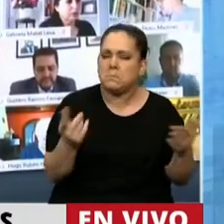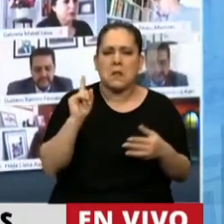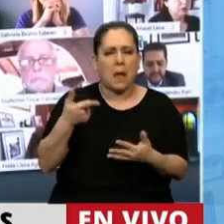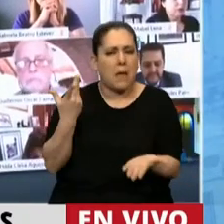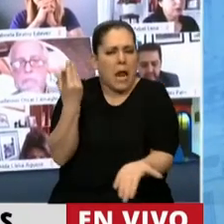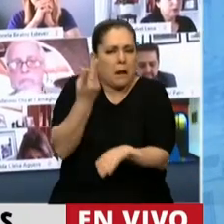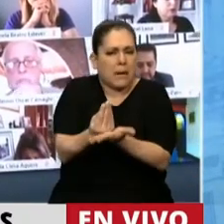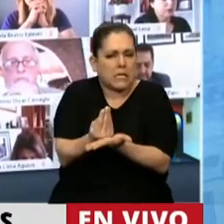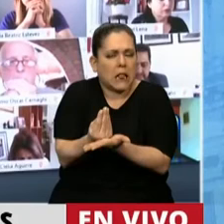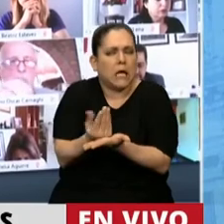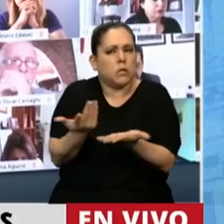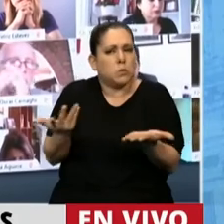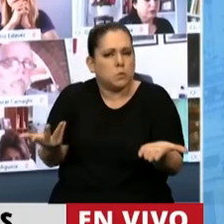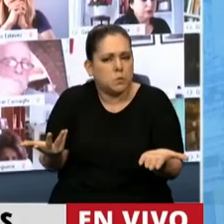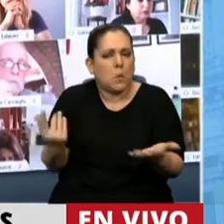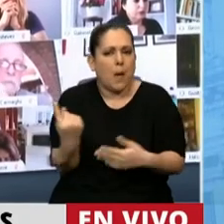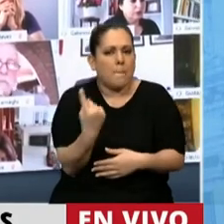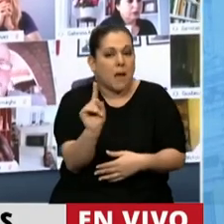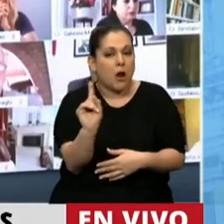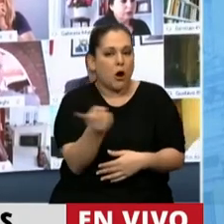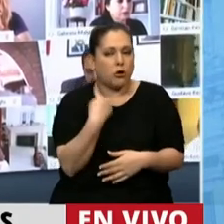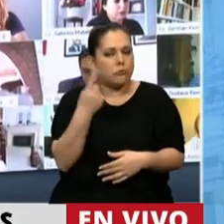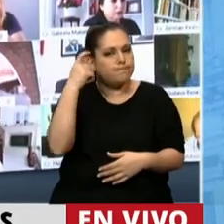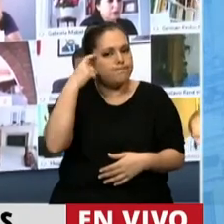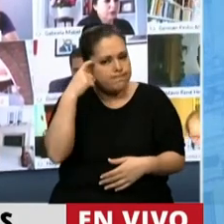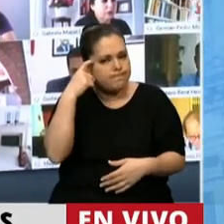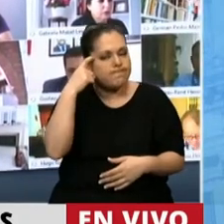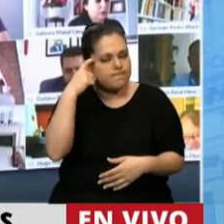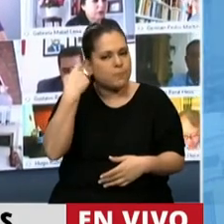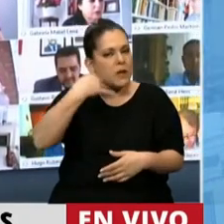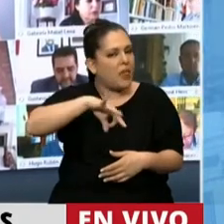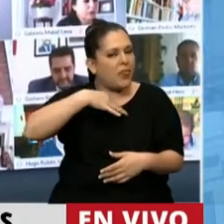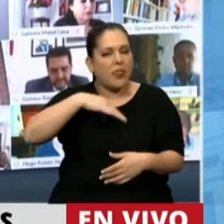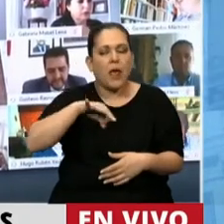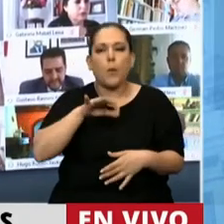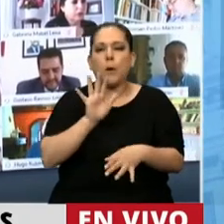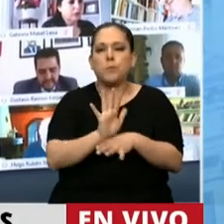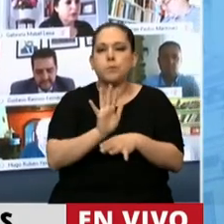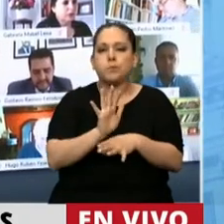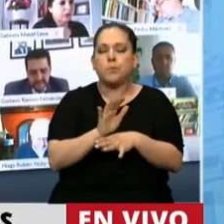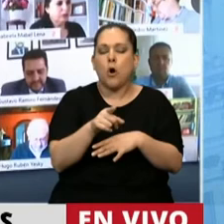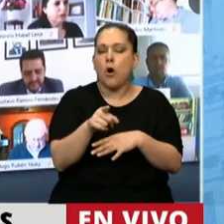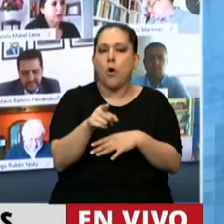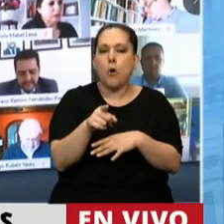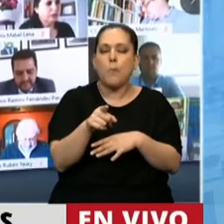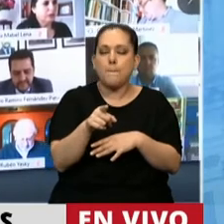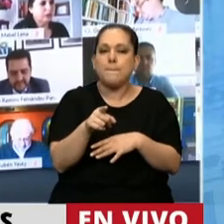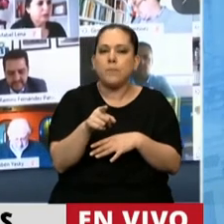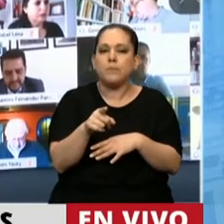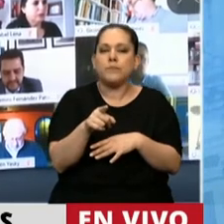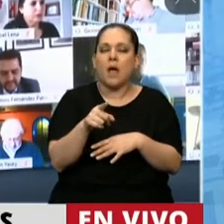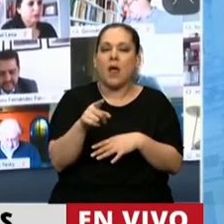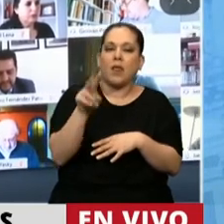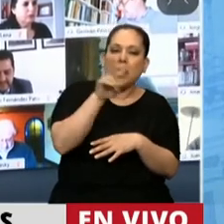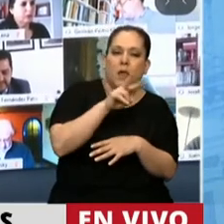representación. Nosotros consideramos que deben ser revocables las y